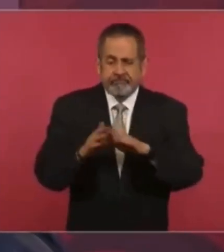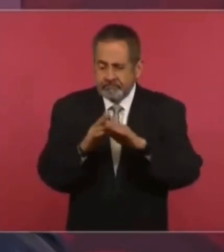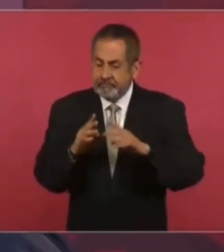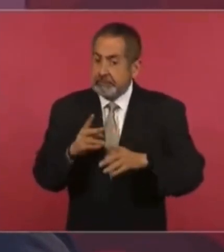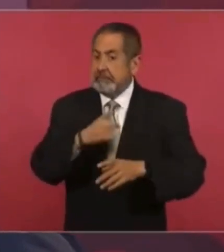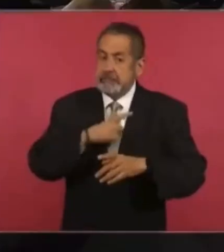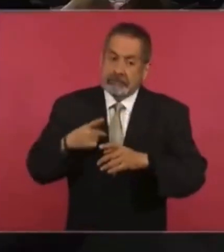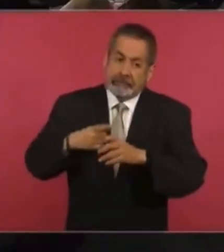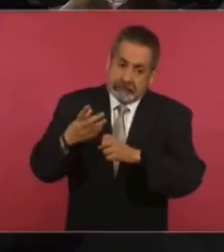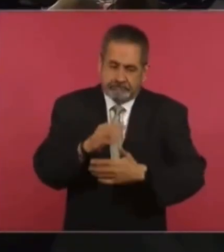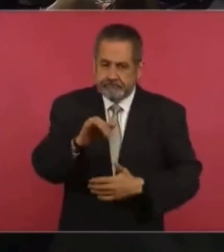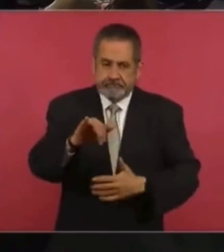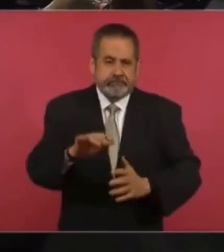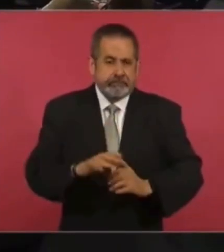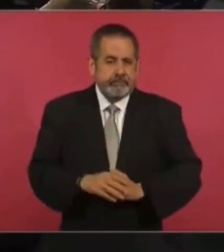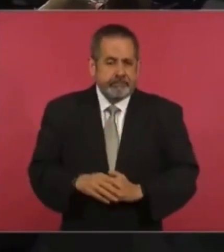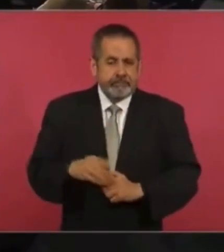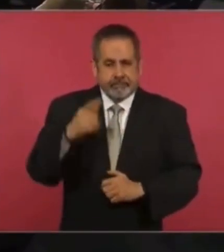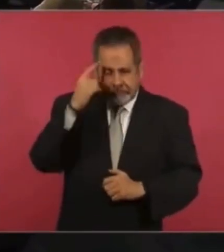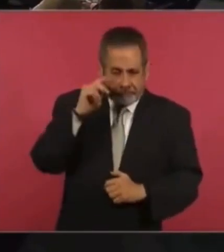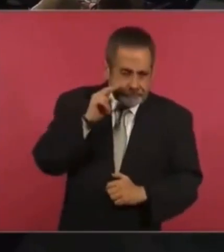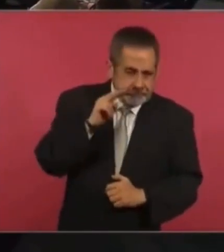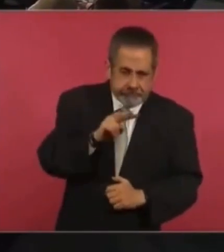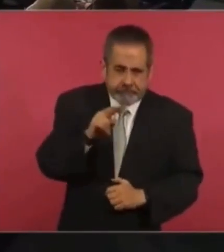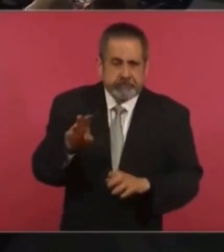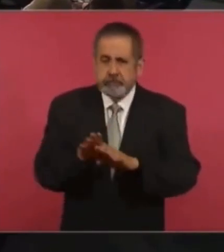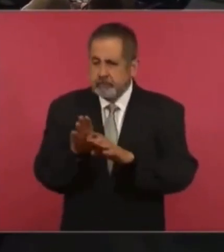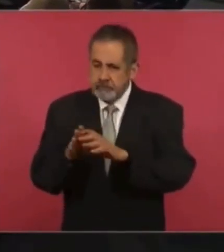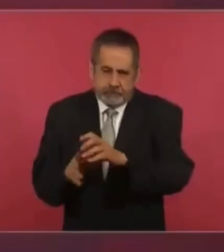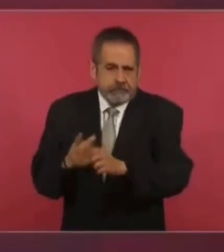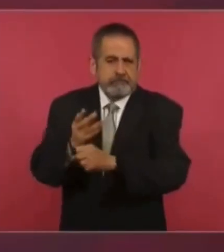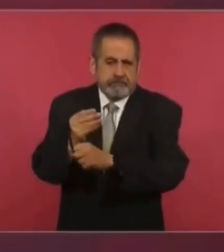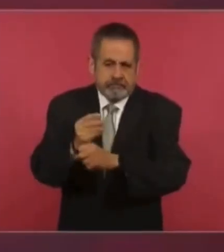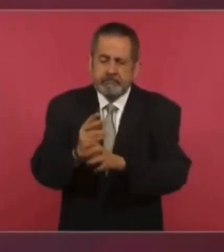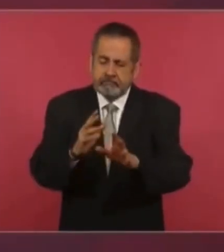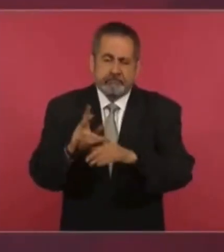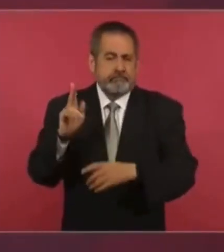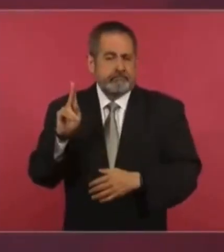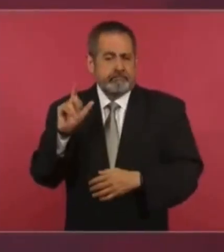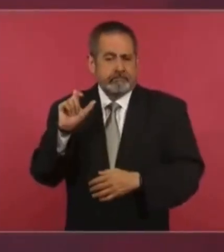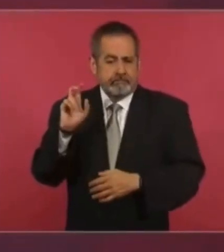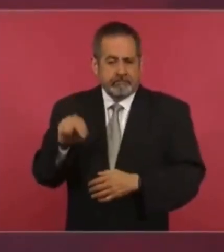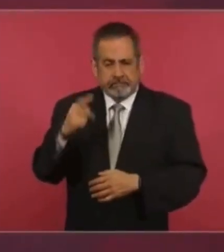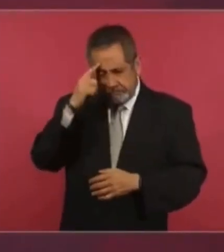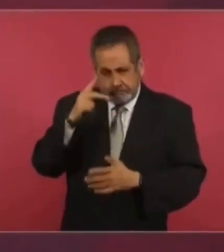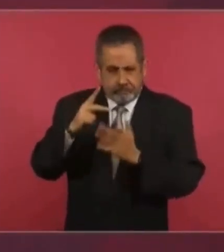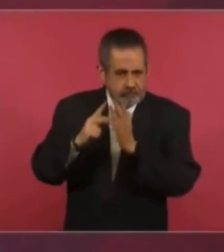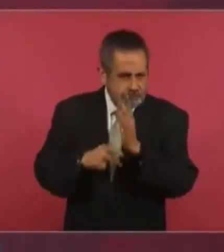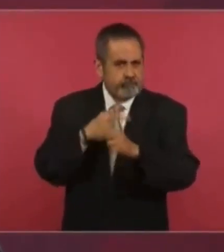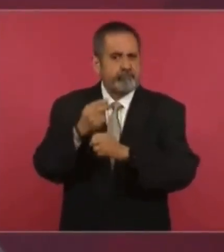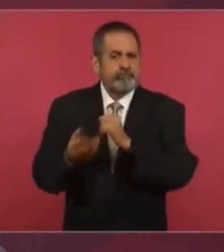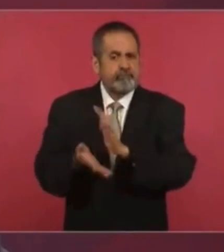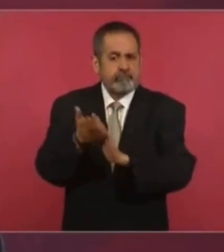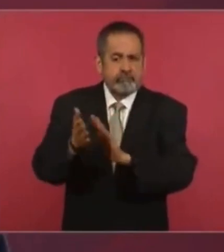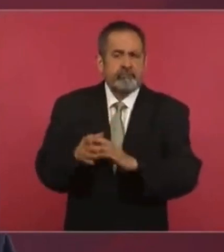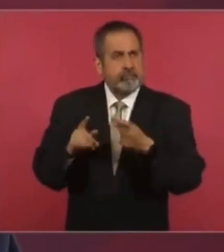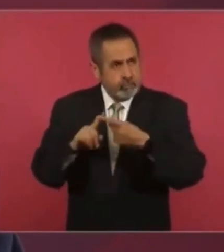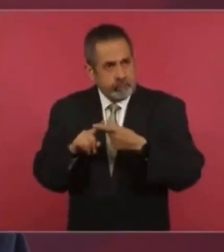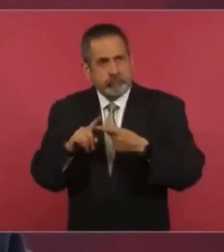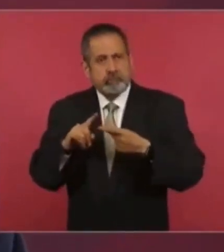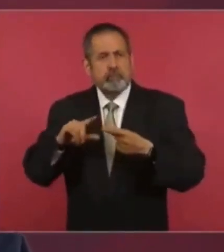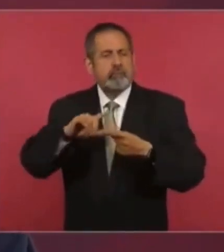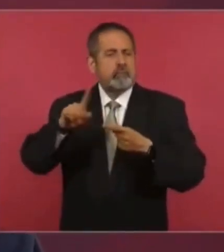que hacerse para llevar a cabo el plan de reconstrucción. Y luego regresé